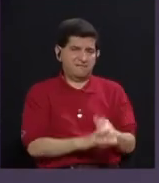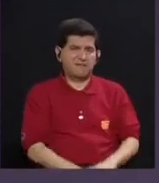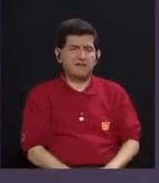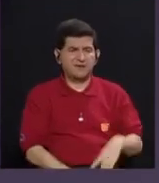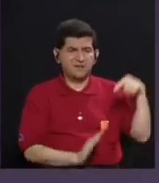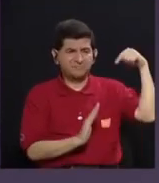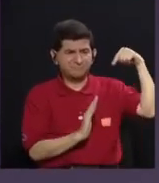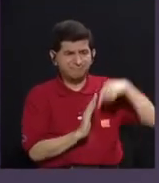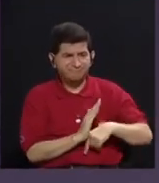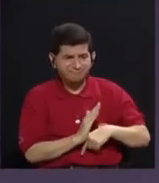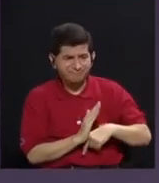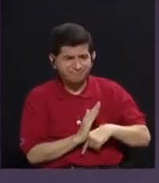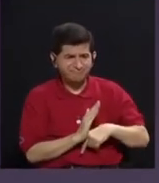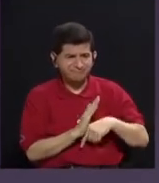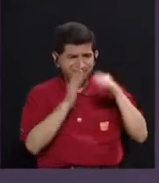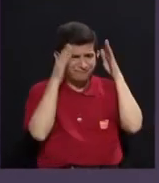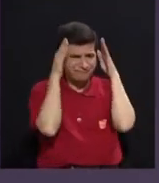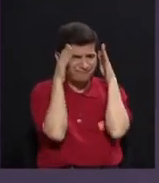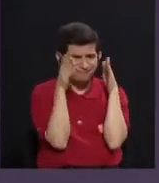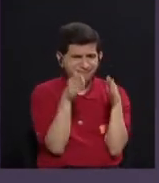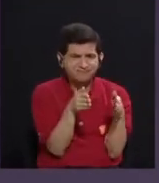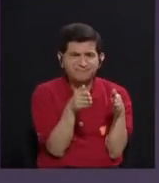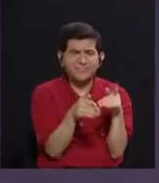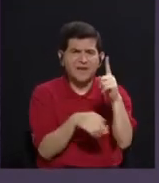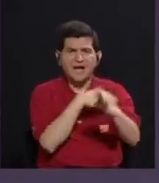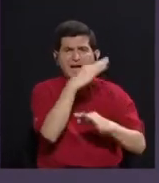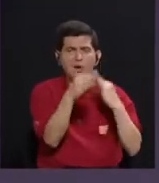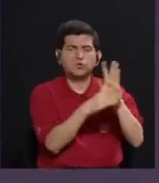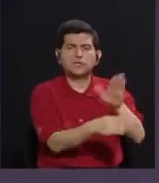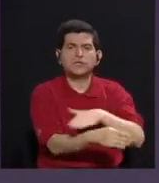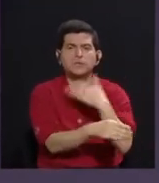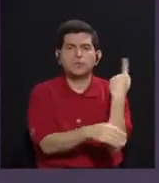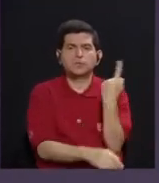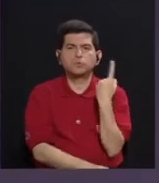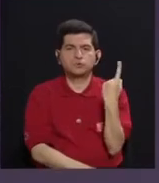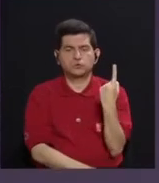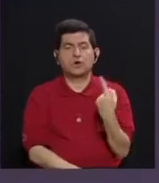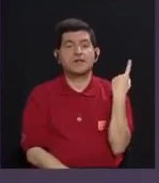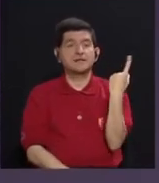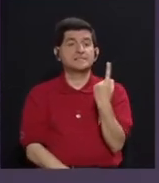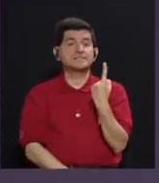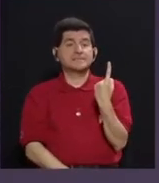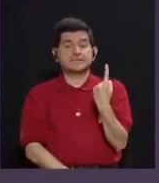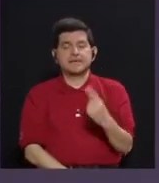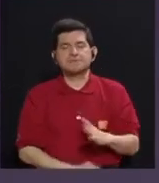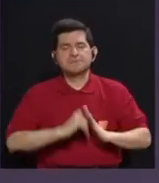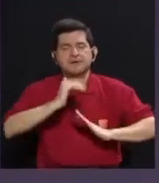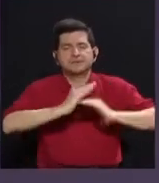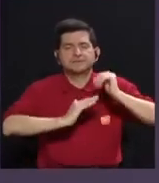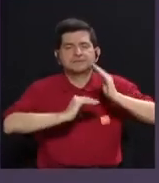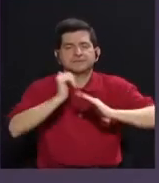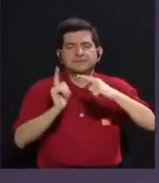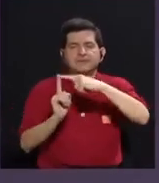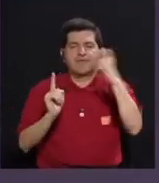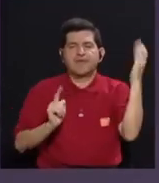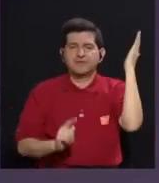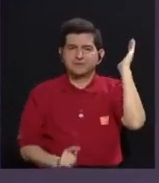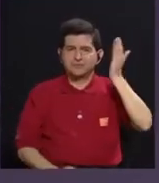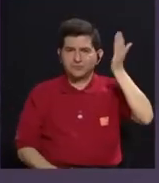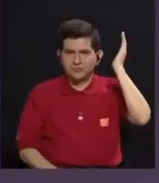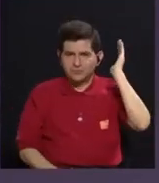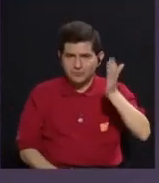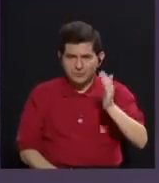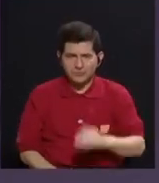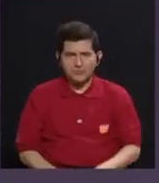es profundamente dirigida a cierto tipo de música y siempre construida a partir de discursos